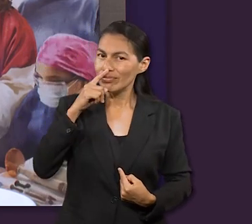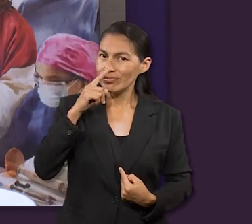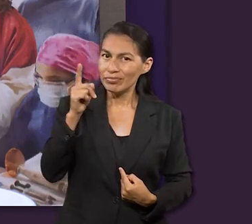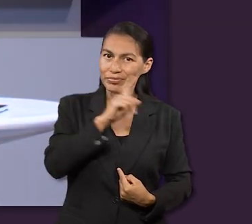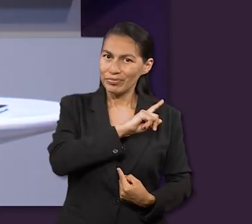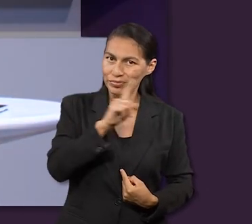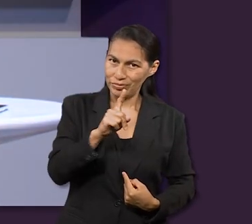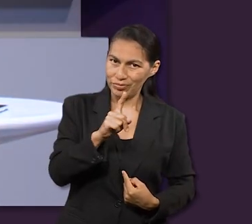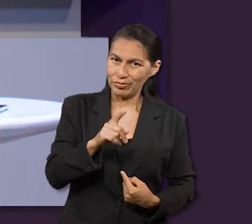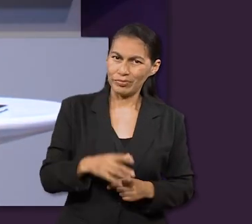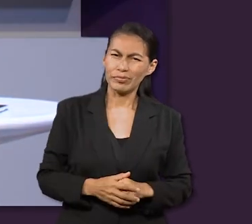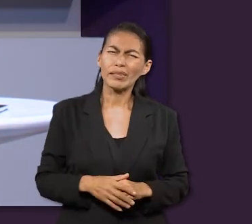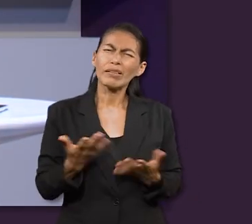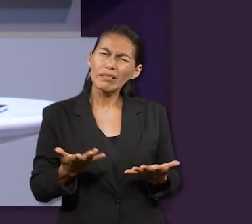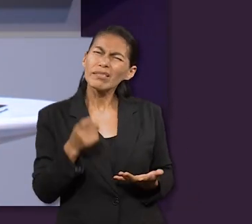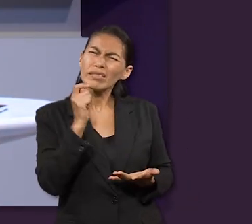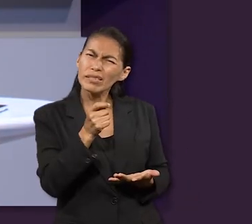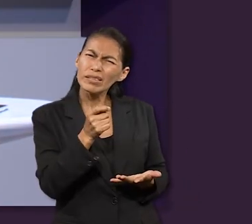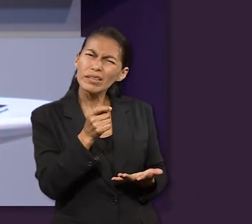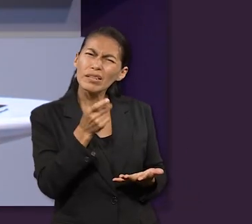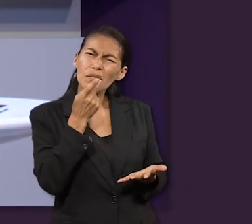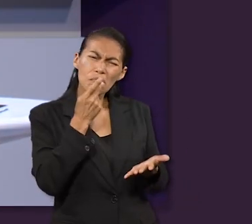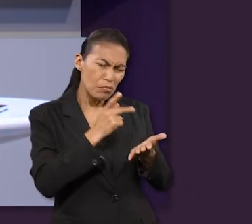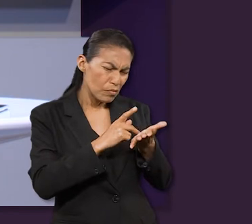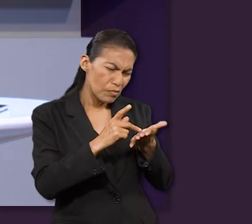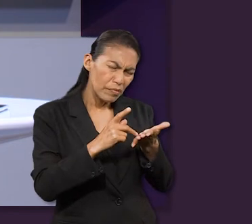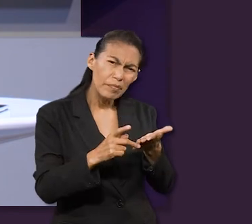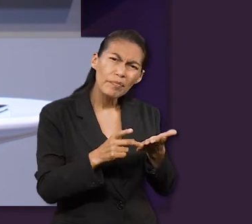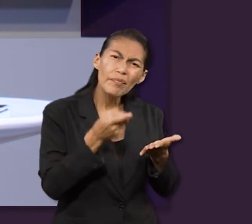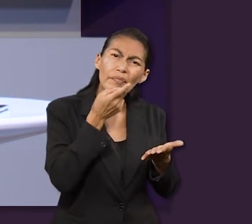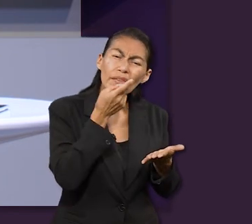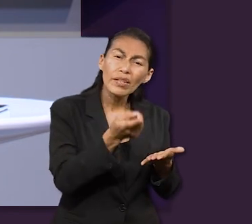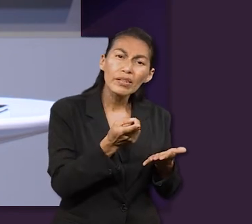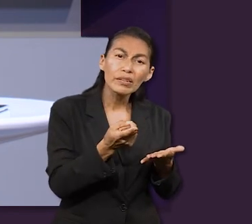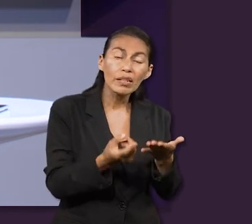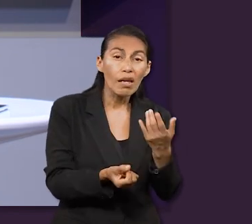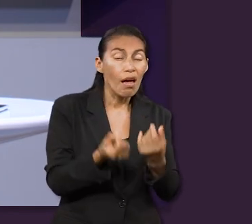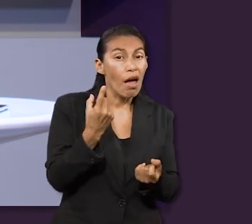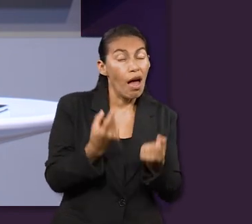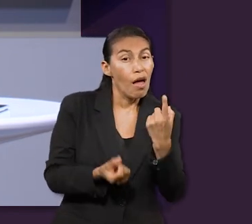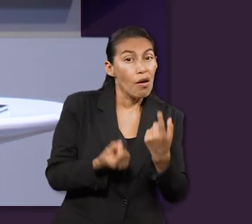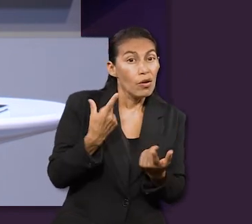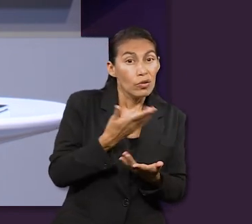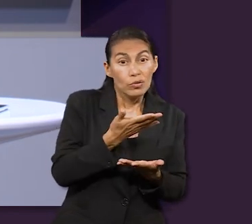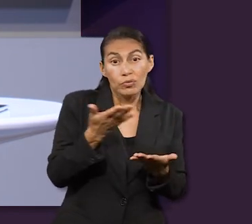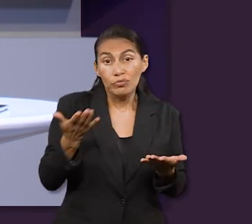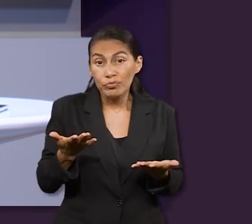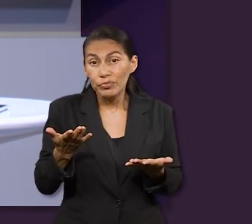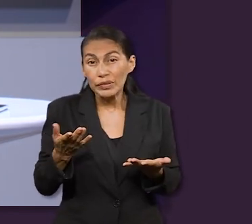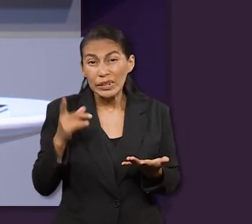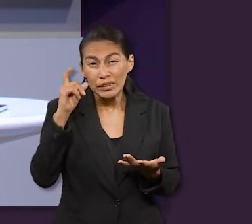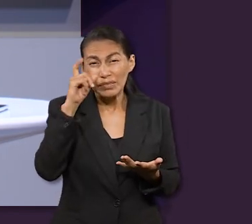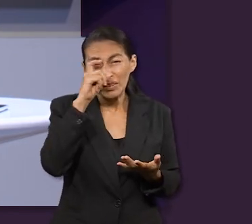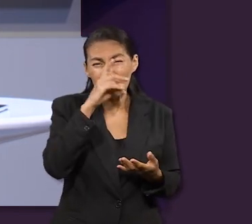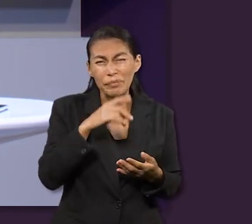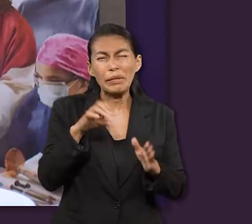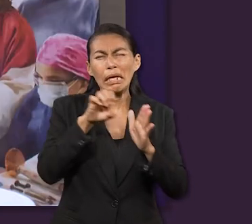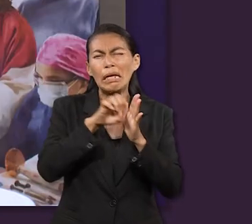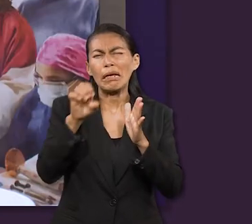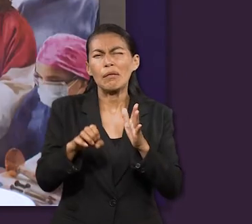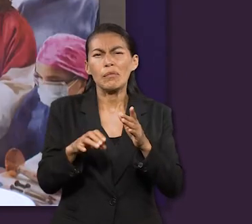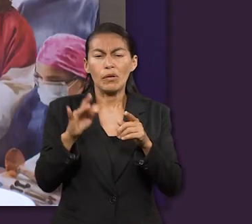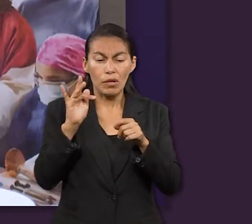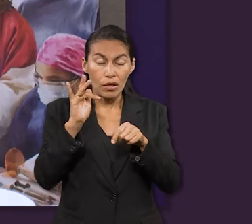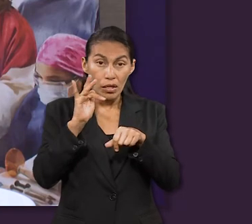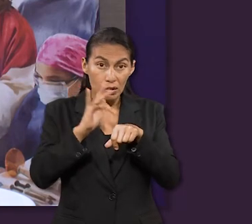La expresión que usa el apóstol Pablo aquí hace referencia a algo que quizás a muchos nos ha pasado. Una